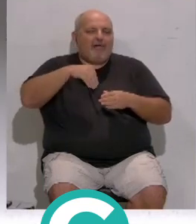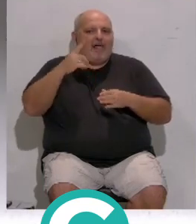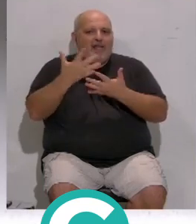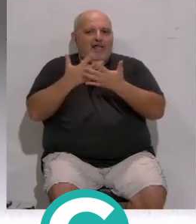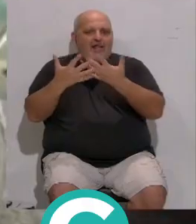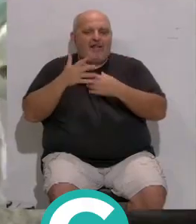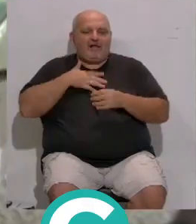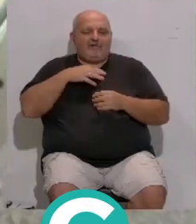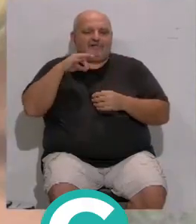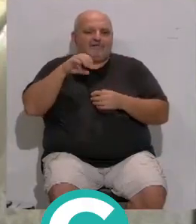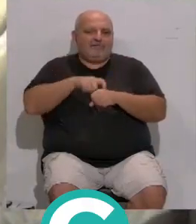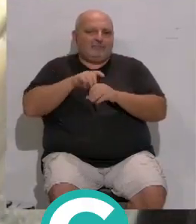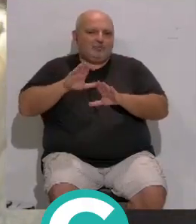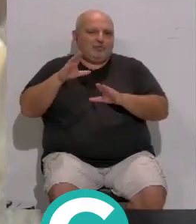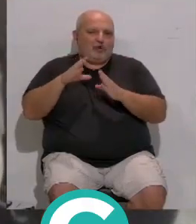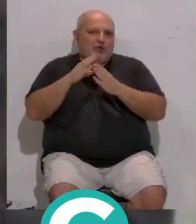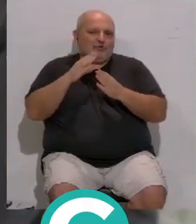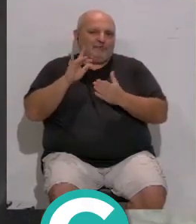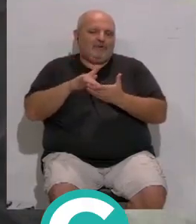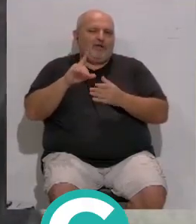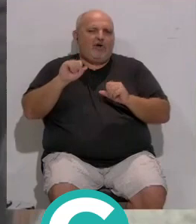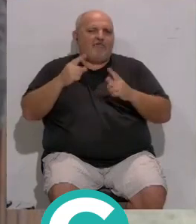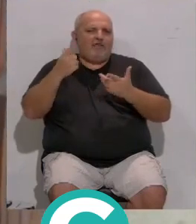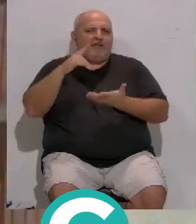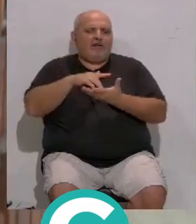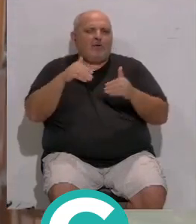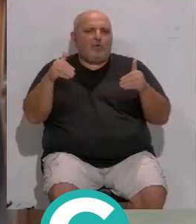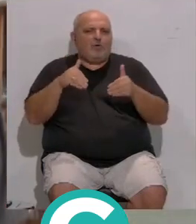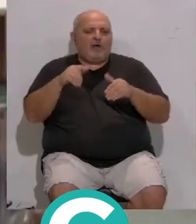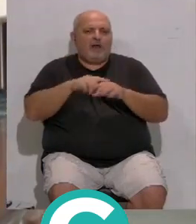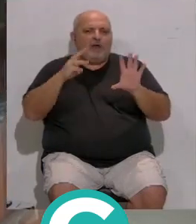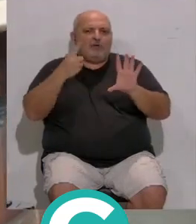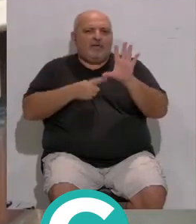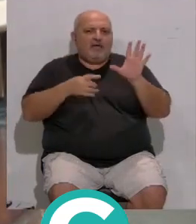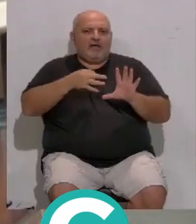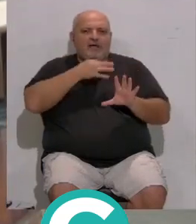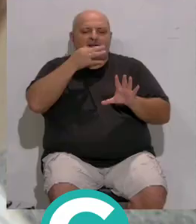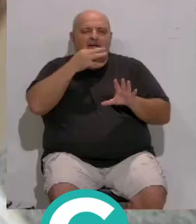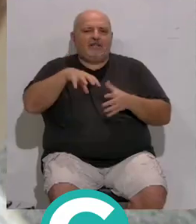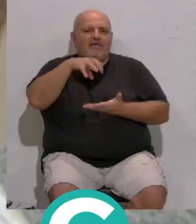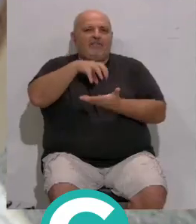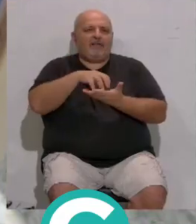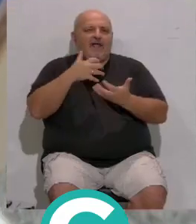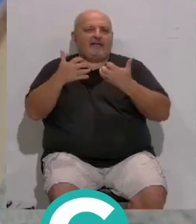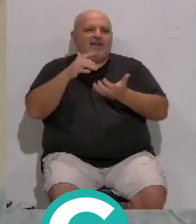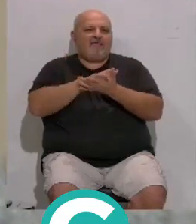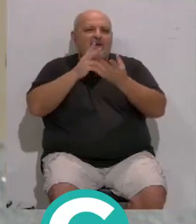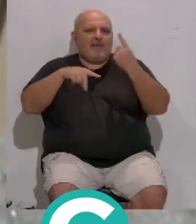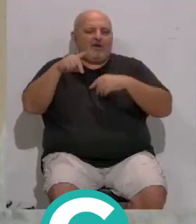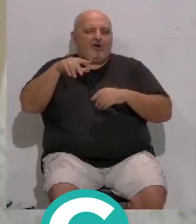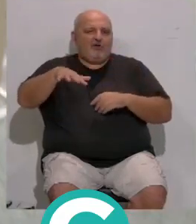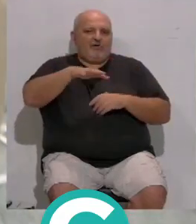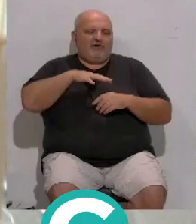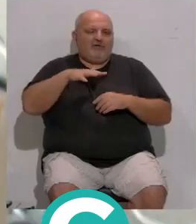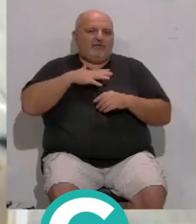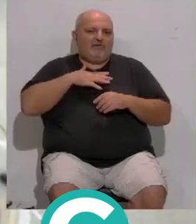castañas y nueces. Los Dos Santos... ...que se anunciarán oficialmente... ...este jueves a las ocho y media de la tarde... ...en el Centro de Arte Flamenco de la Merced... ...en la